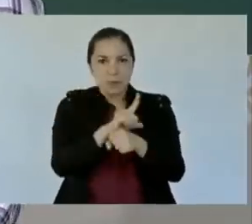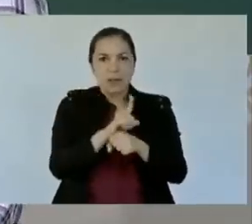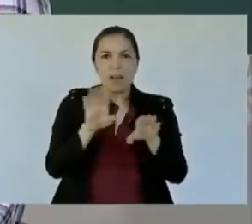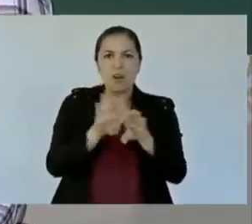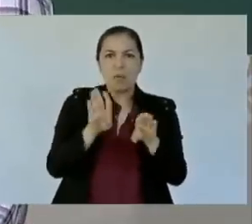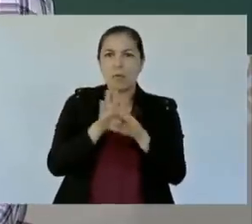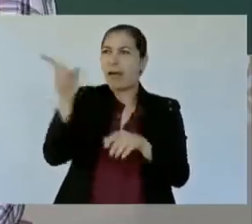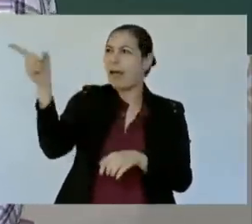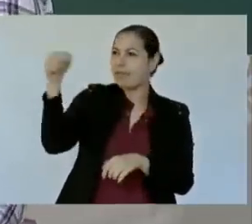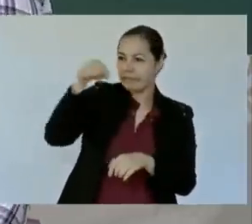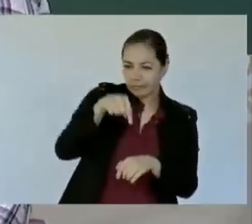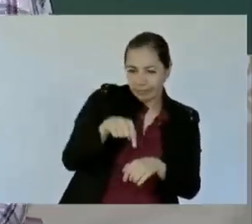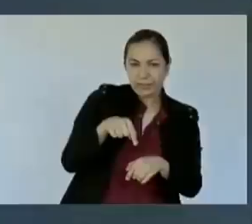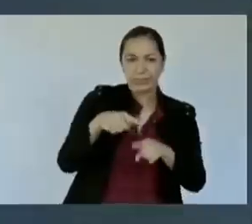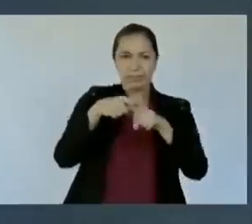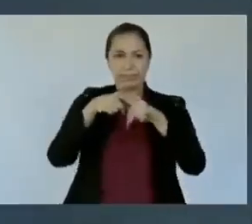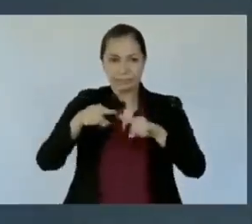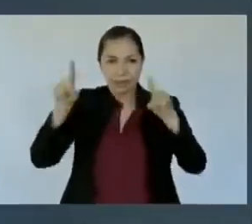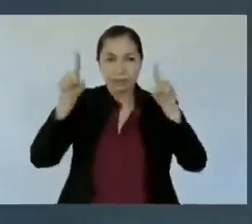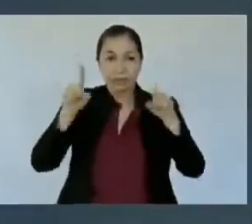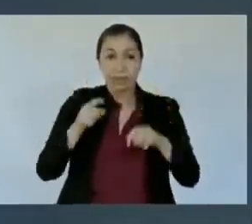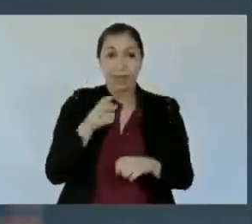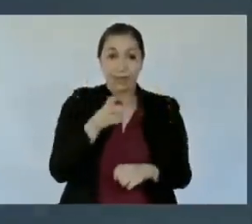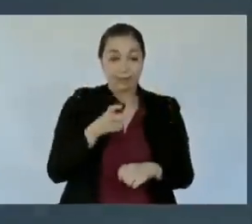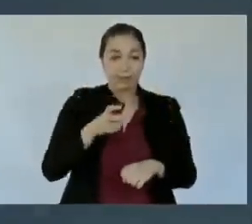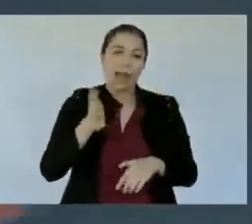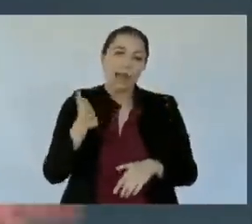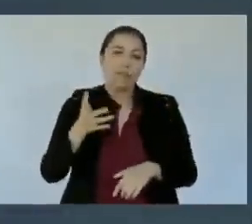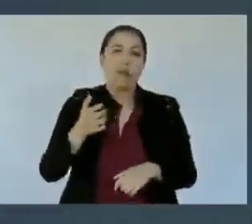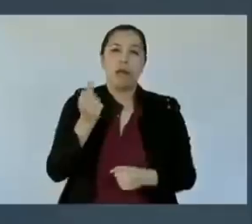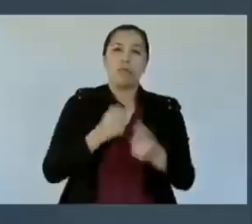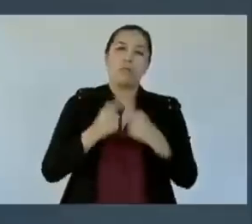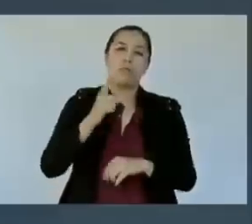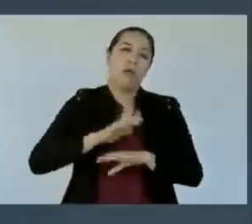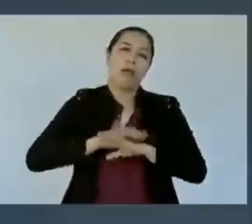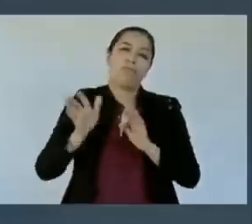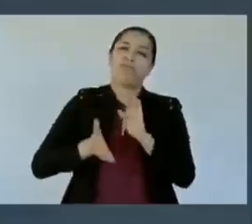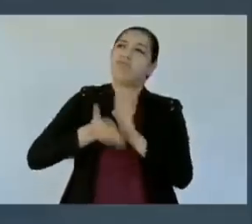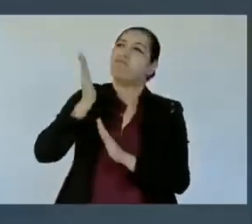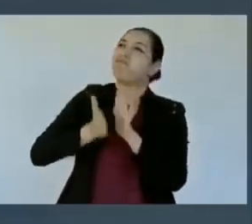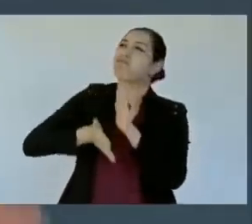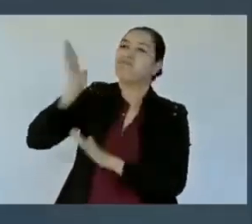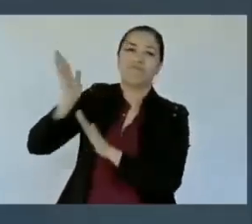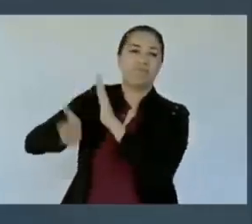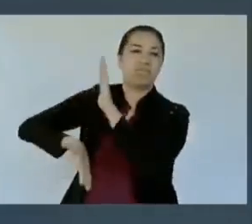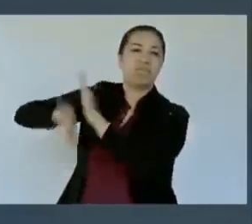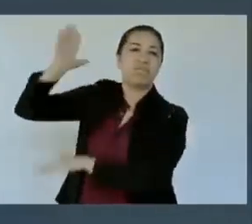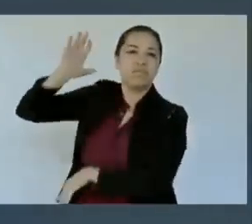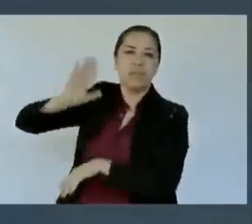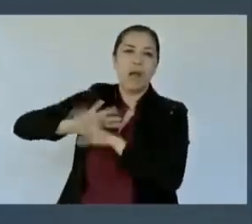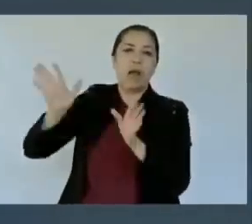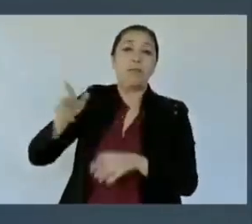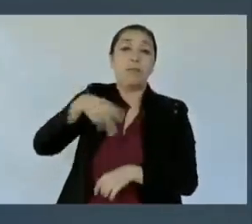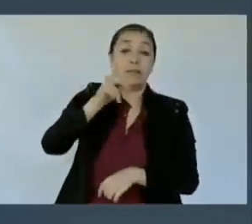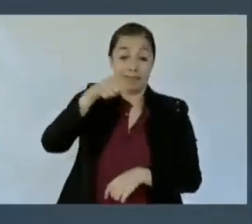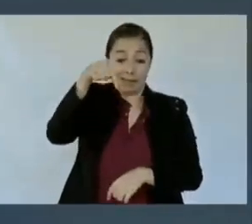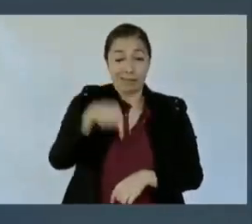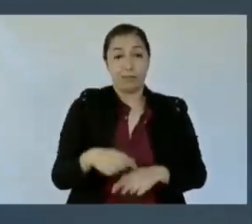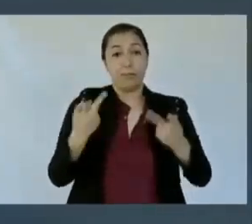aquí. Pero, porque se fueron, crecieron, pero la gente aquí se quedó y se quedó en la marginación.